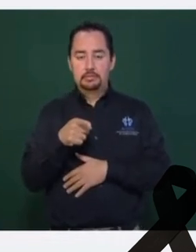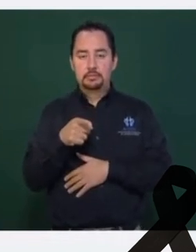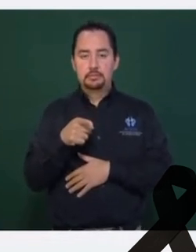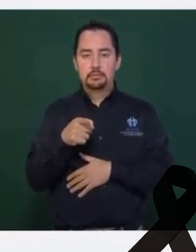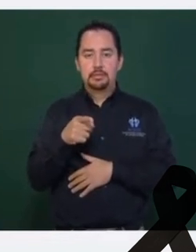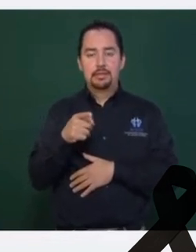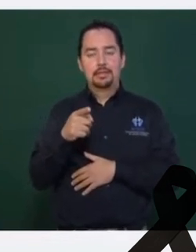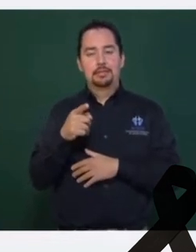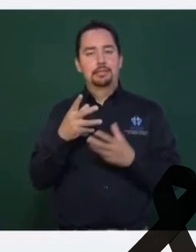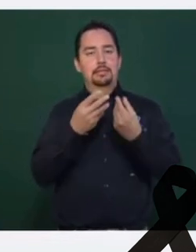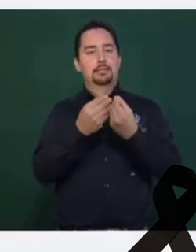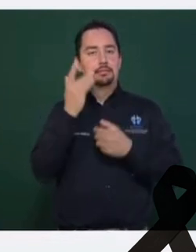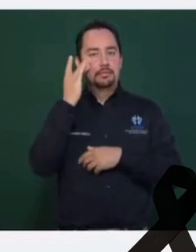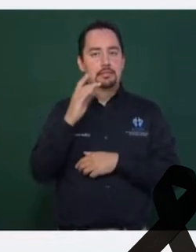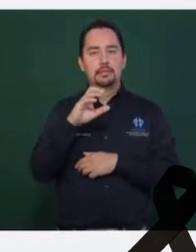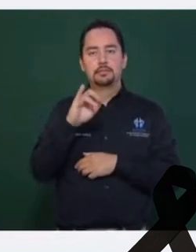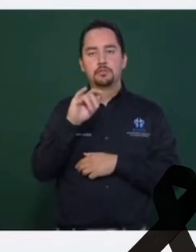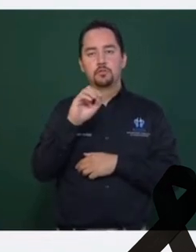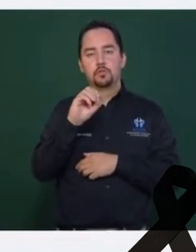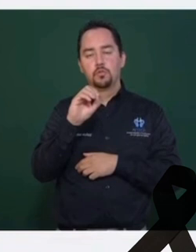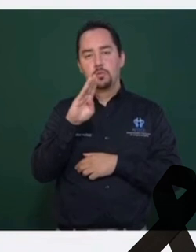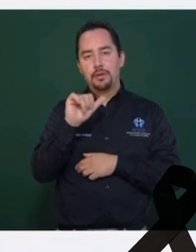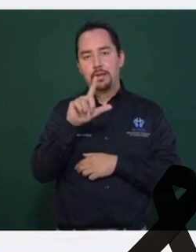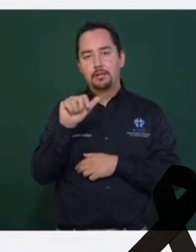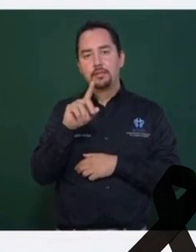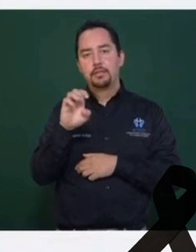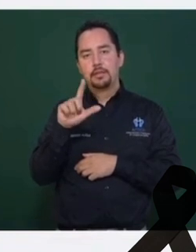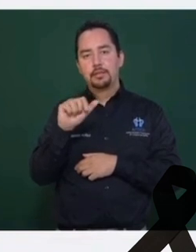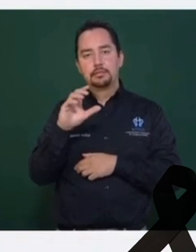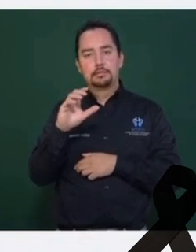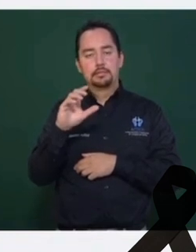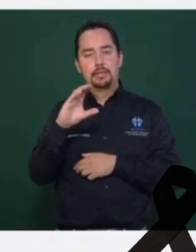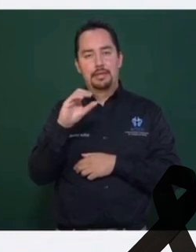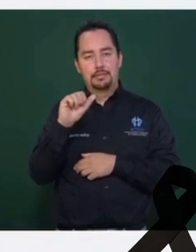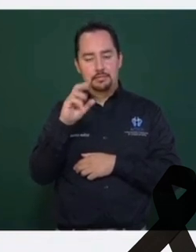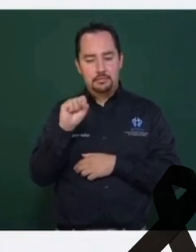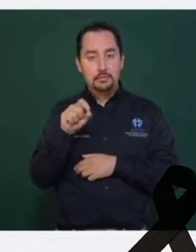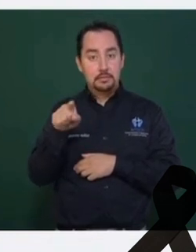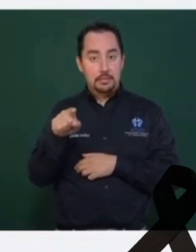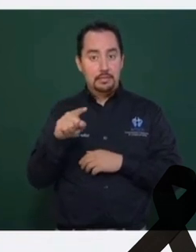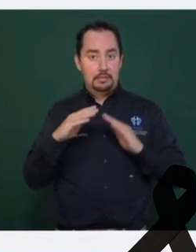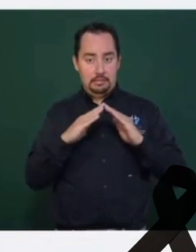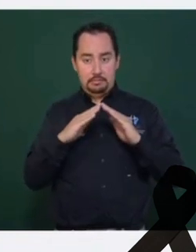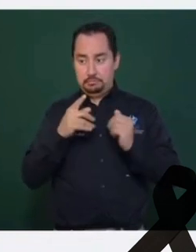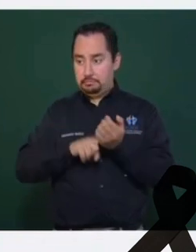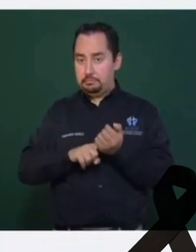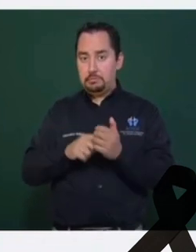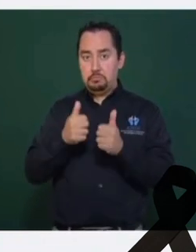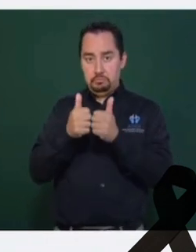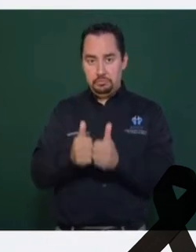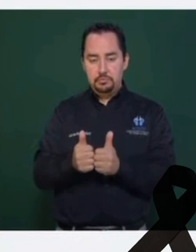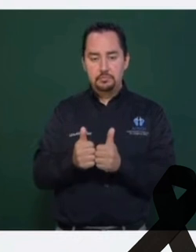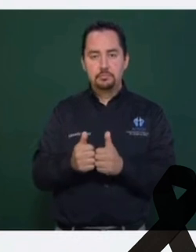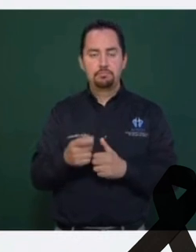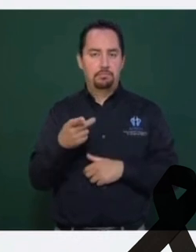de las Casas, en varias casas de seguridad, en las cuales los alojaron o los tuvieron personas